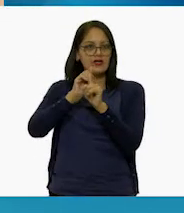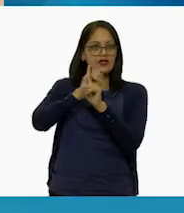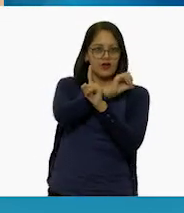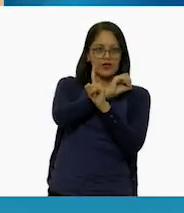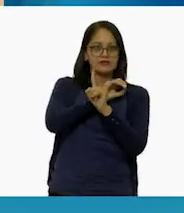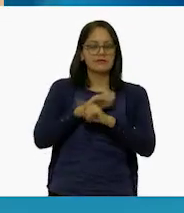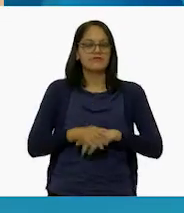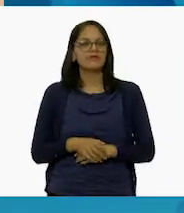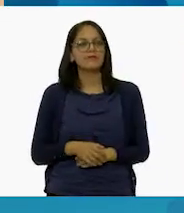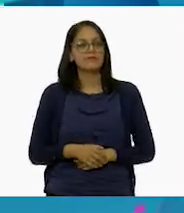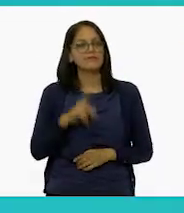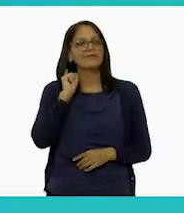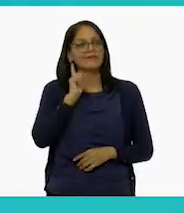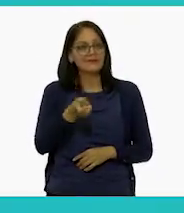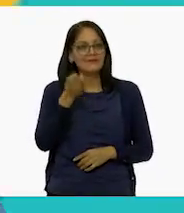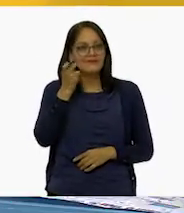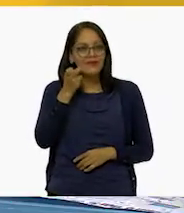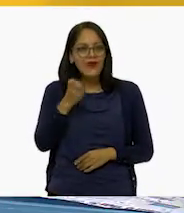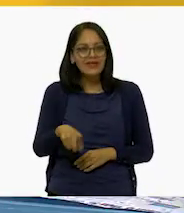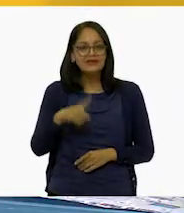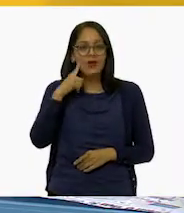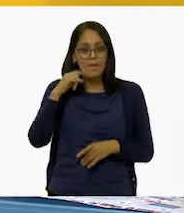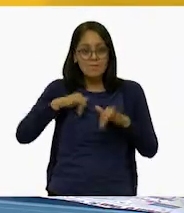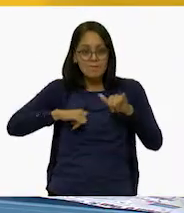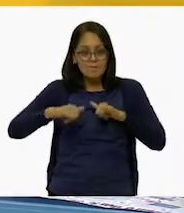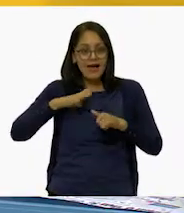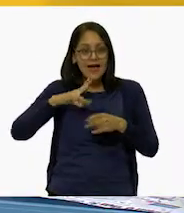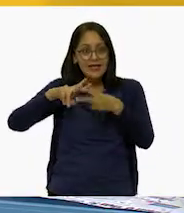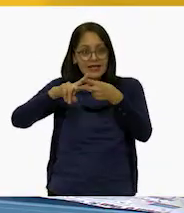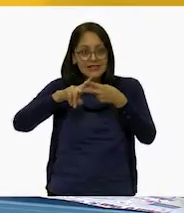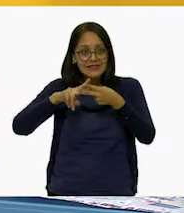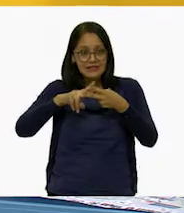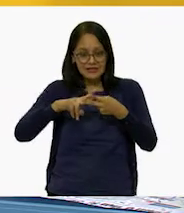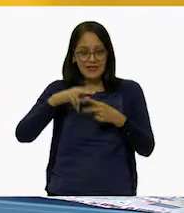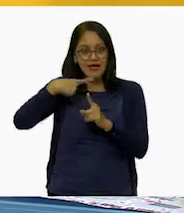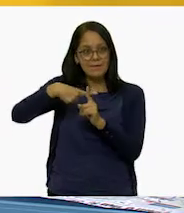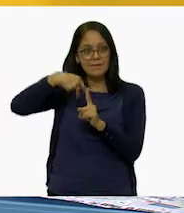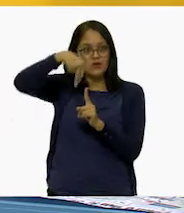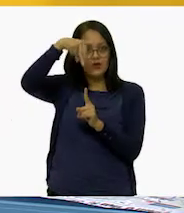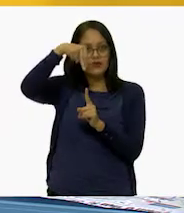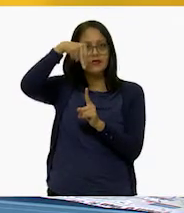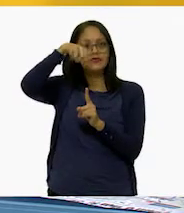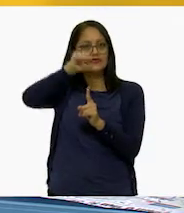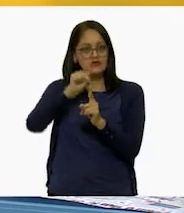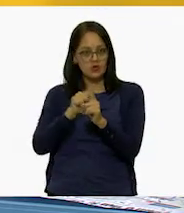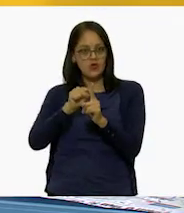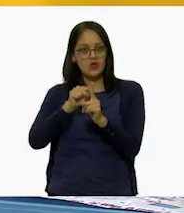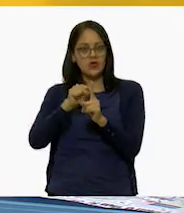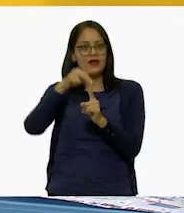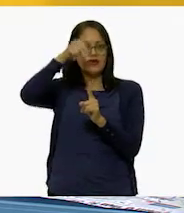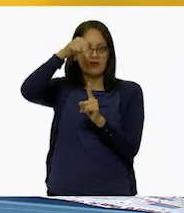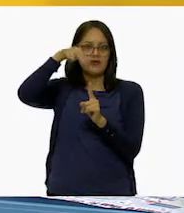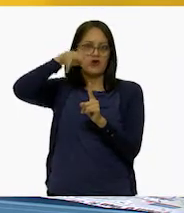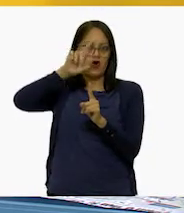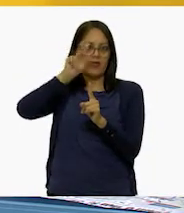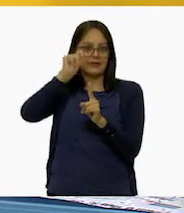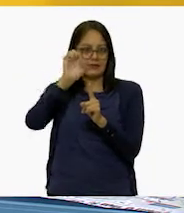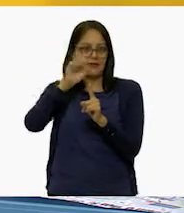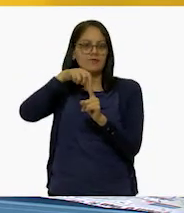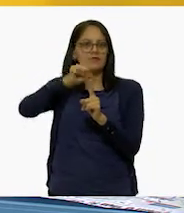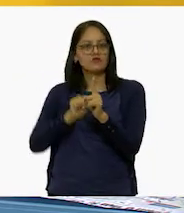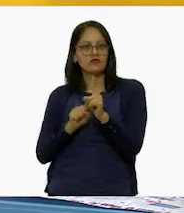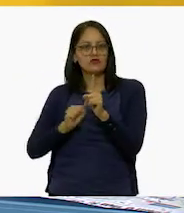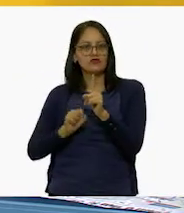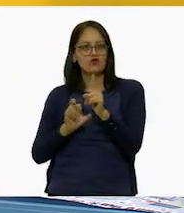Ah, por eso la estrella que tiene los mapas van con esas letras. N, norte, S,